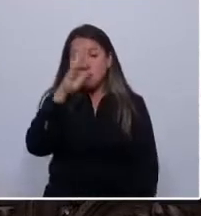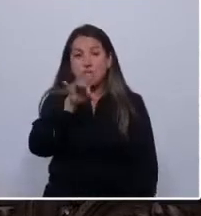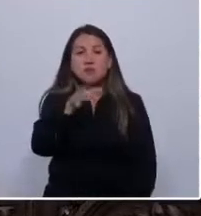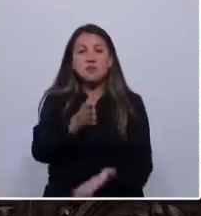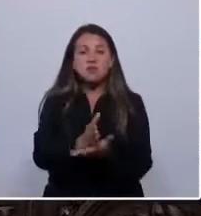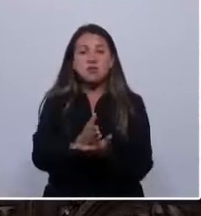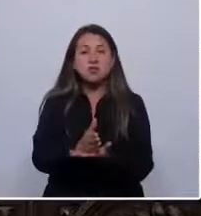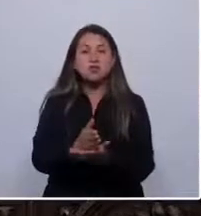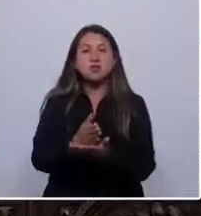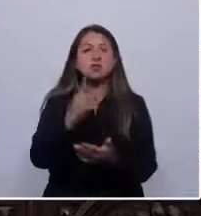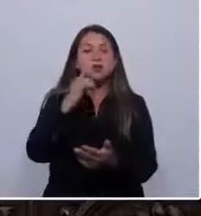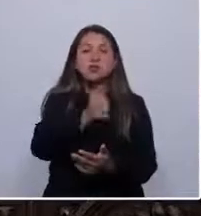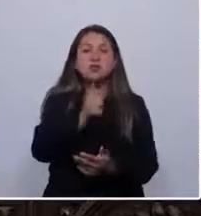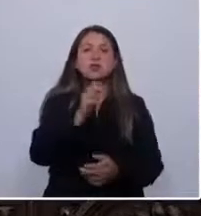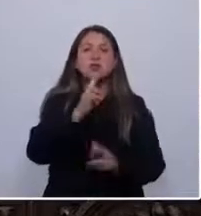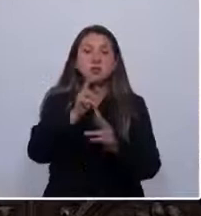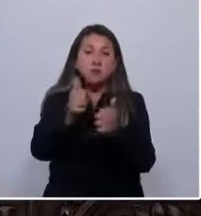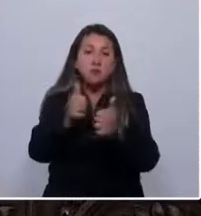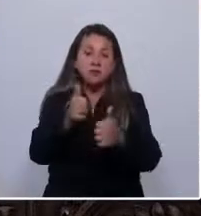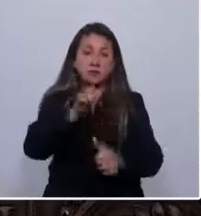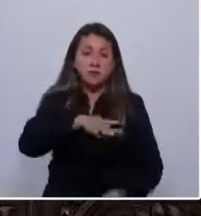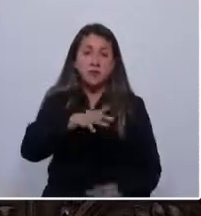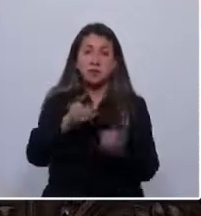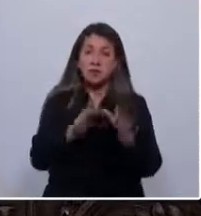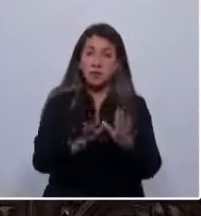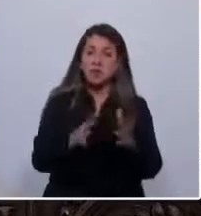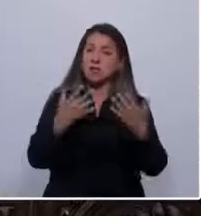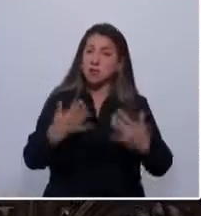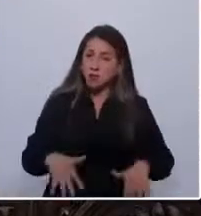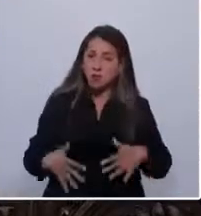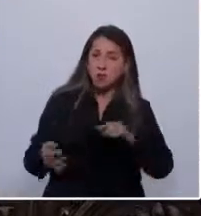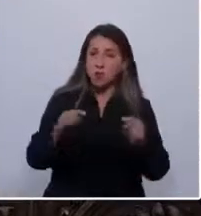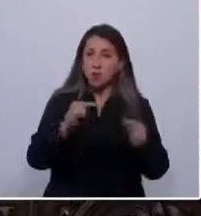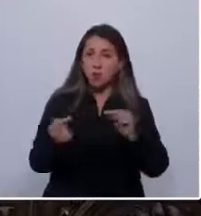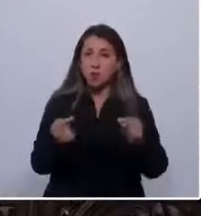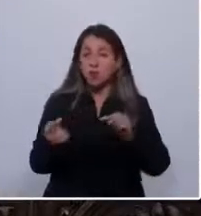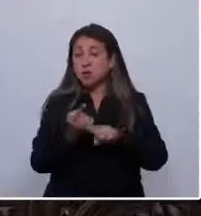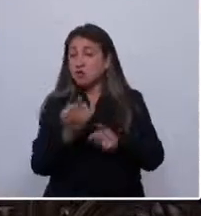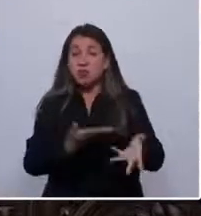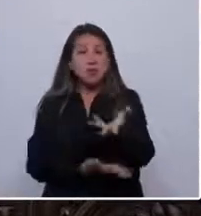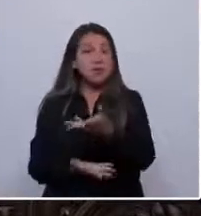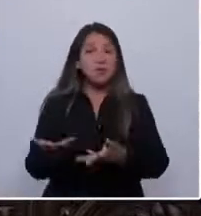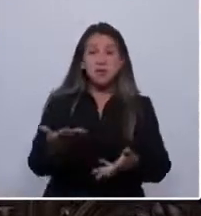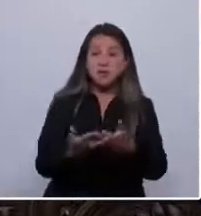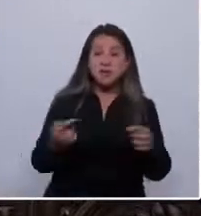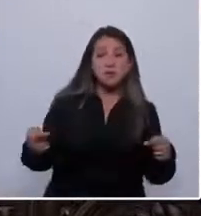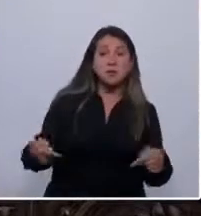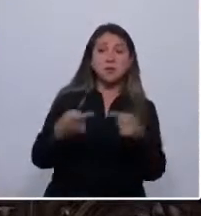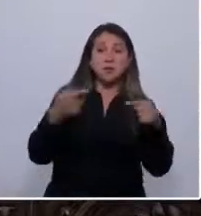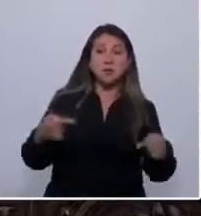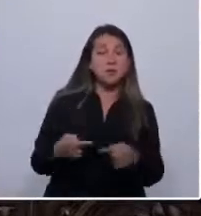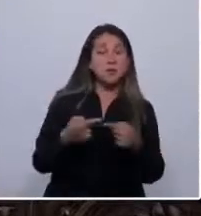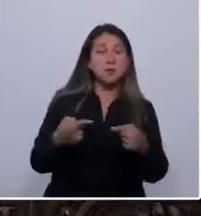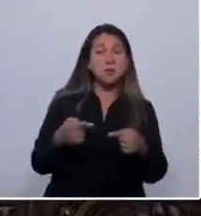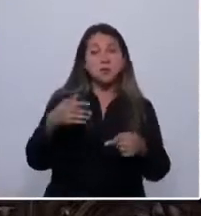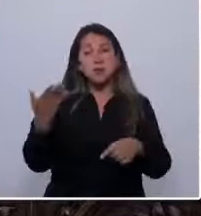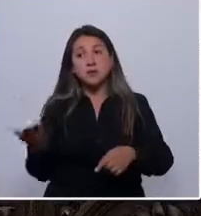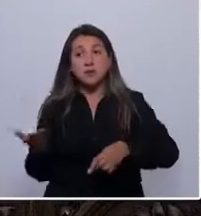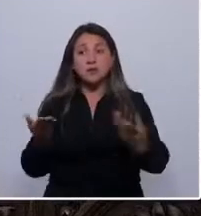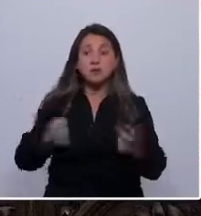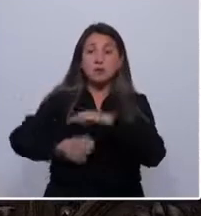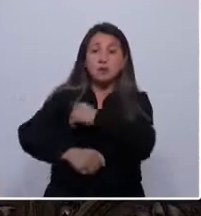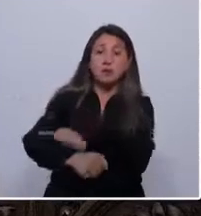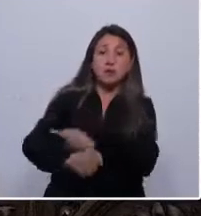para el bien de Chile. La democracia es crítica, es disenso, es controversia y alternancia en el poder. No lo